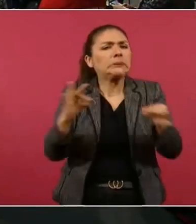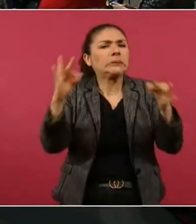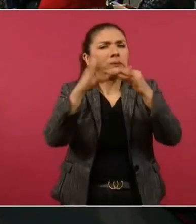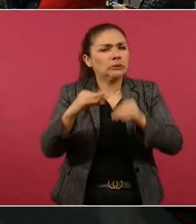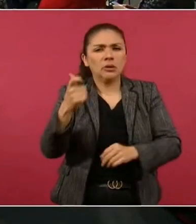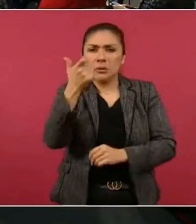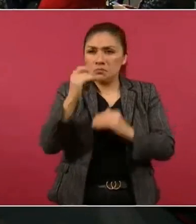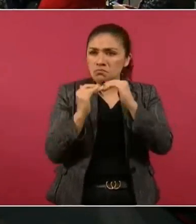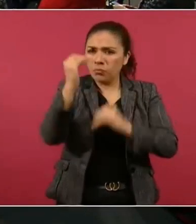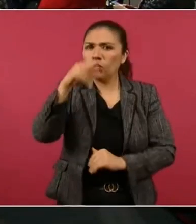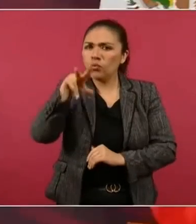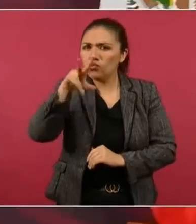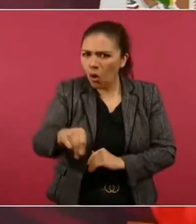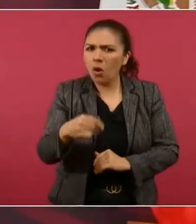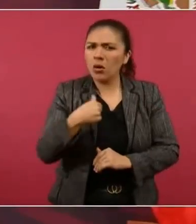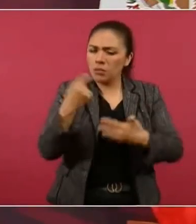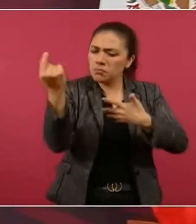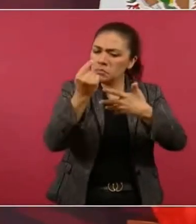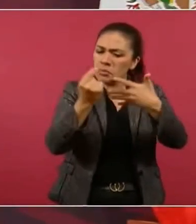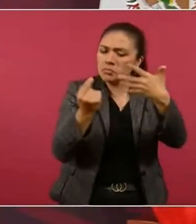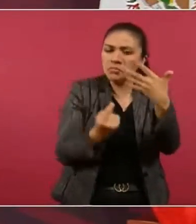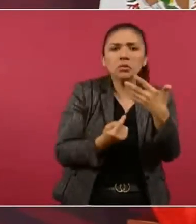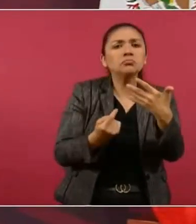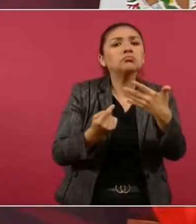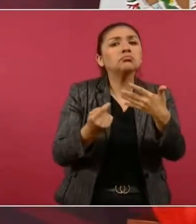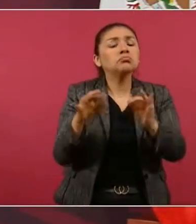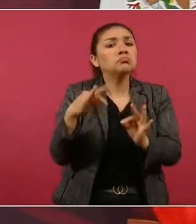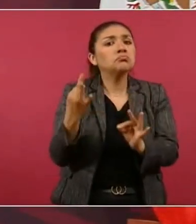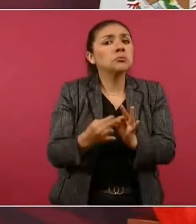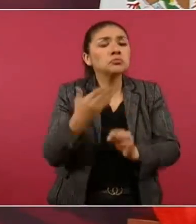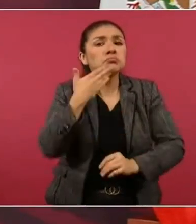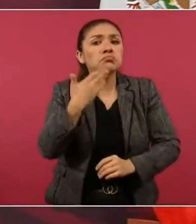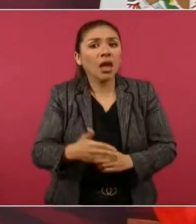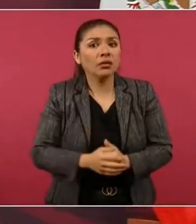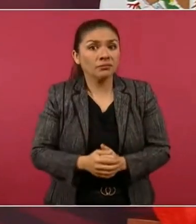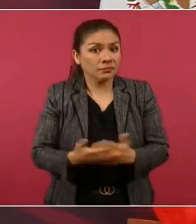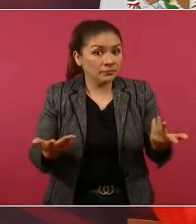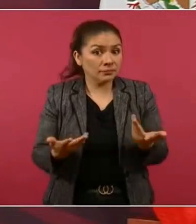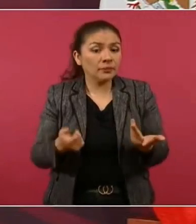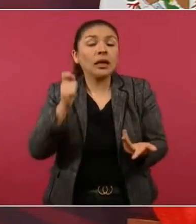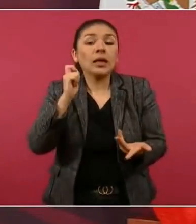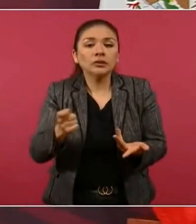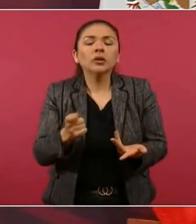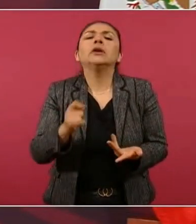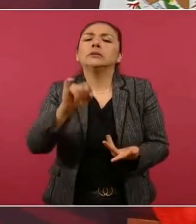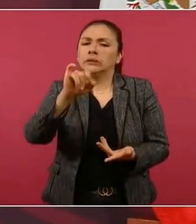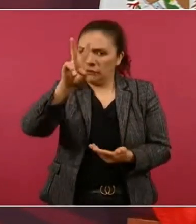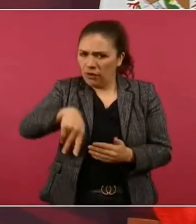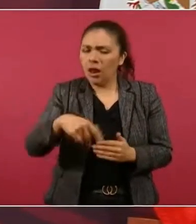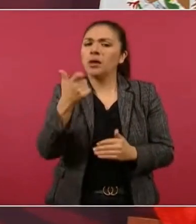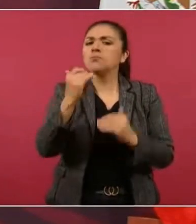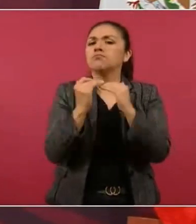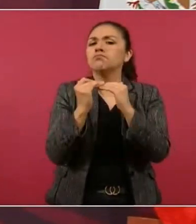a aumentar el precio de la luz en términos reales. Significa que sólo iba a aumentar